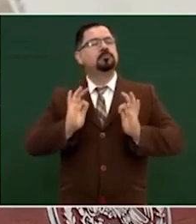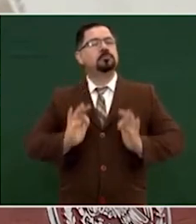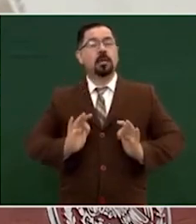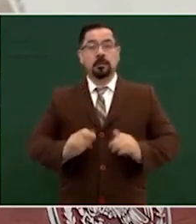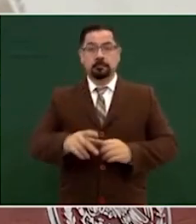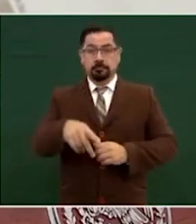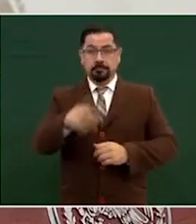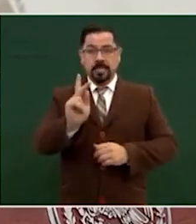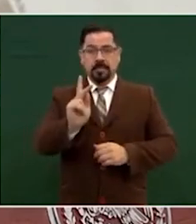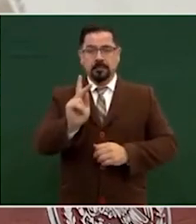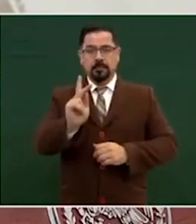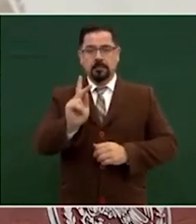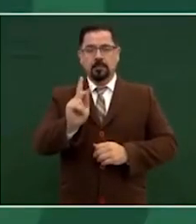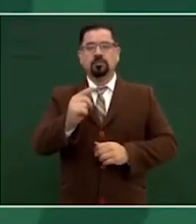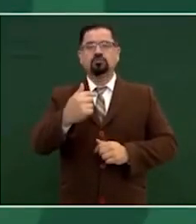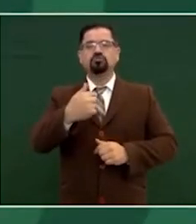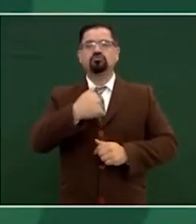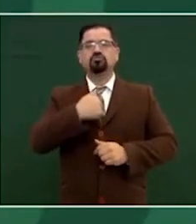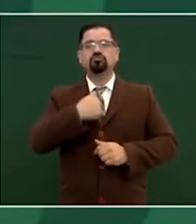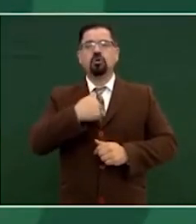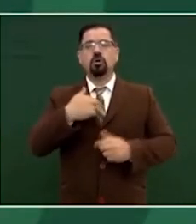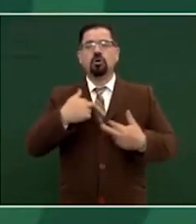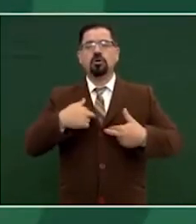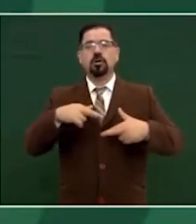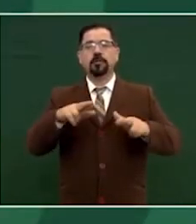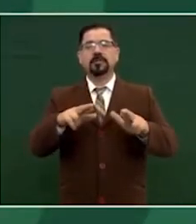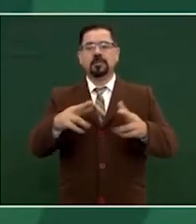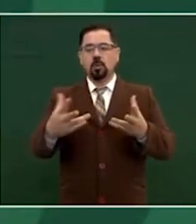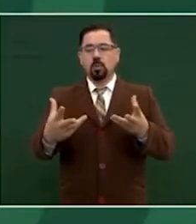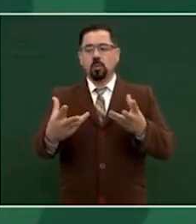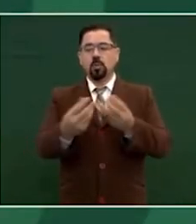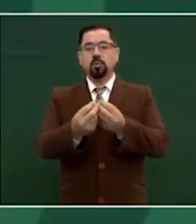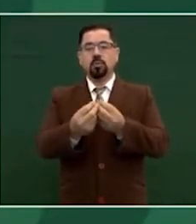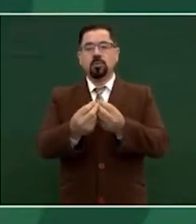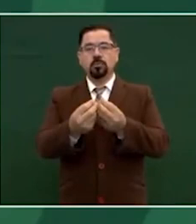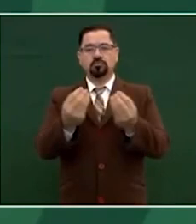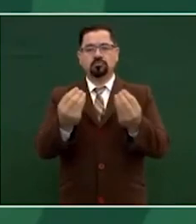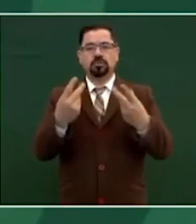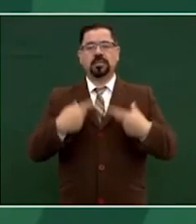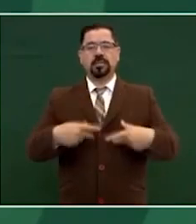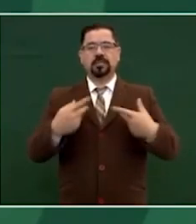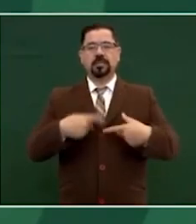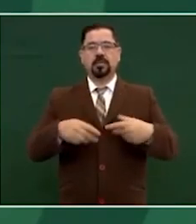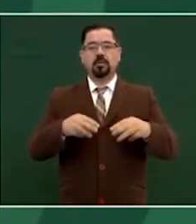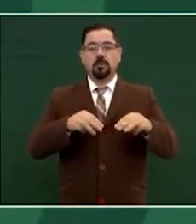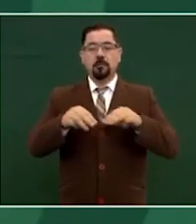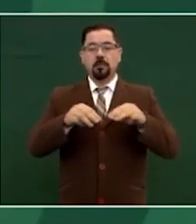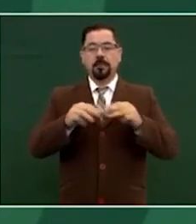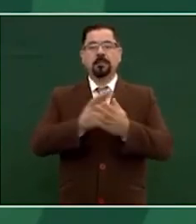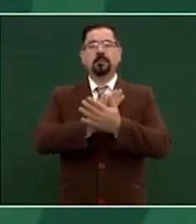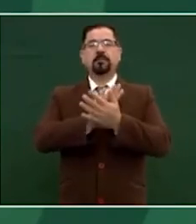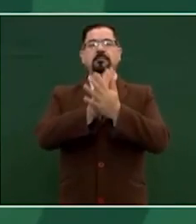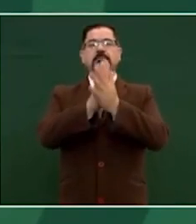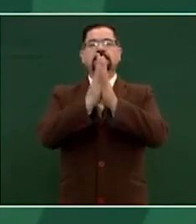pero represento junto con muchos un movimiento de transformación